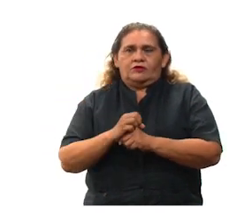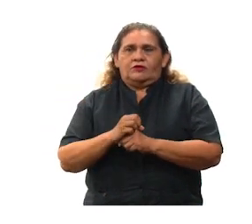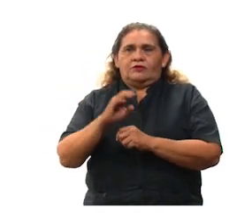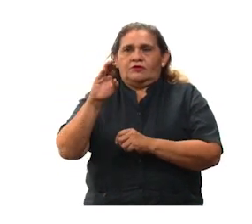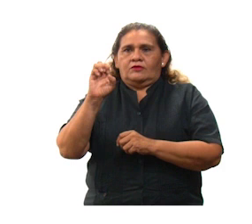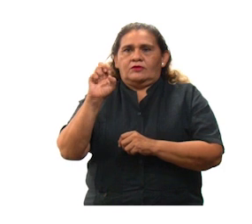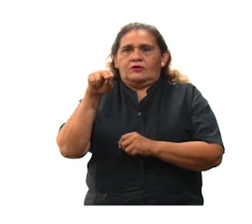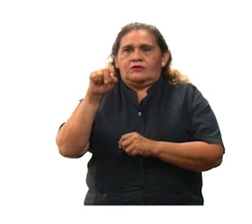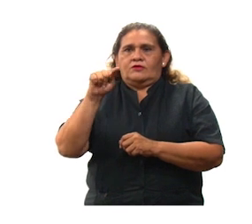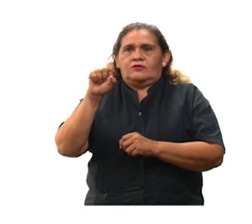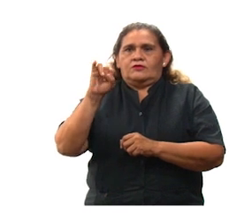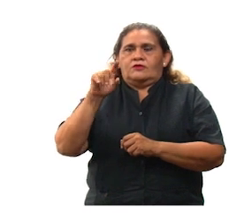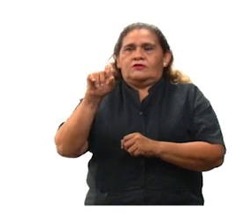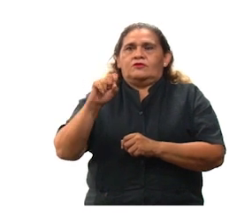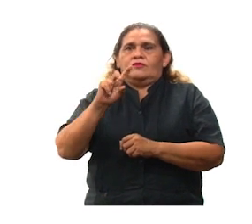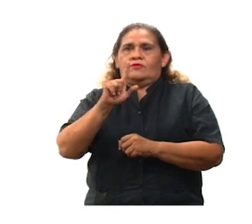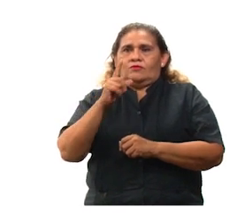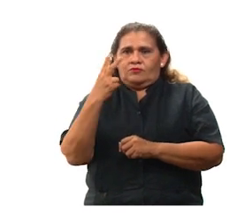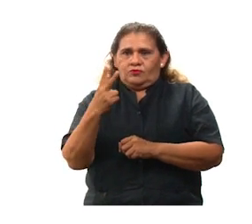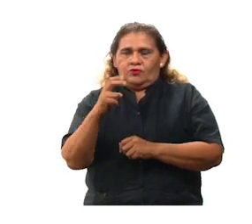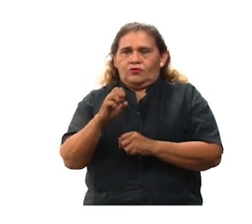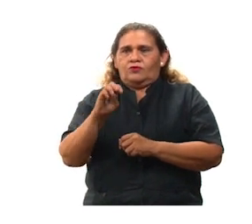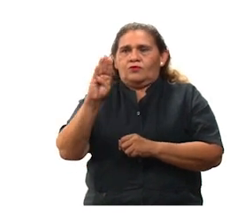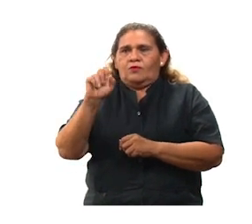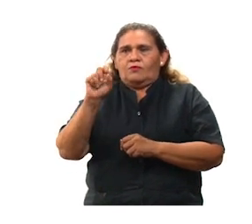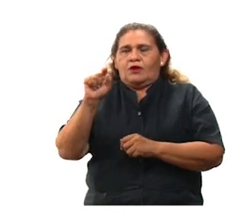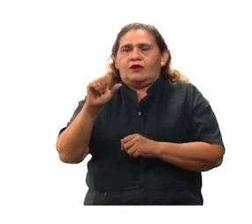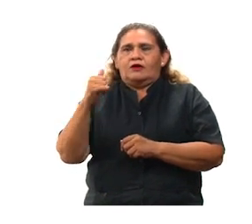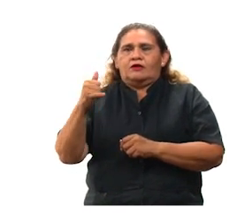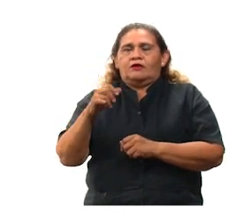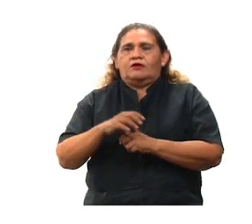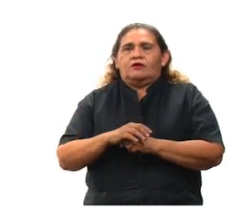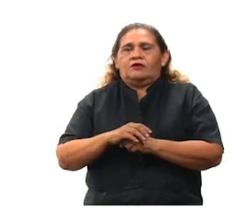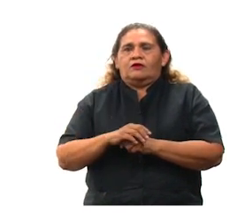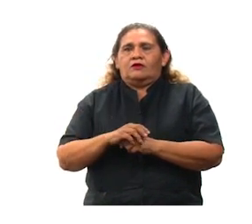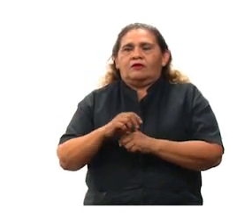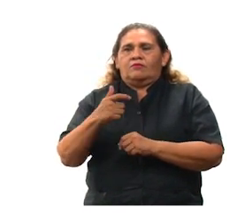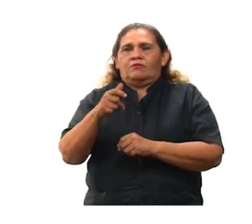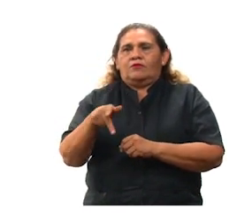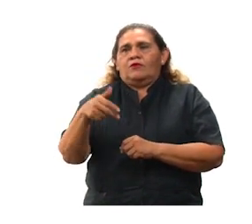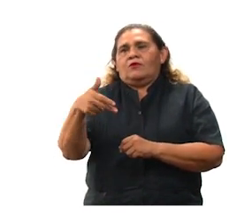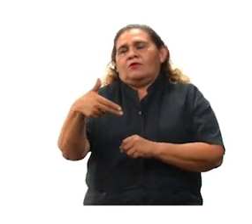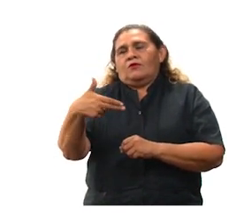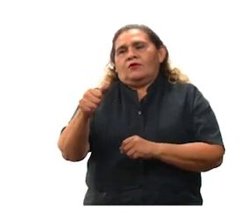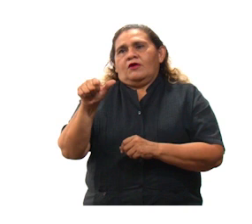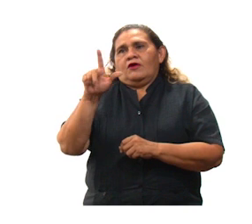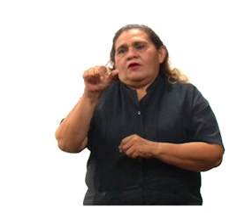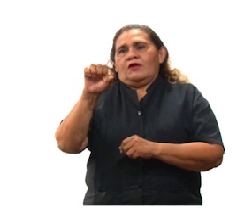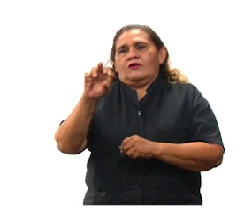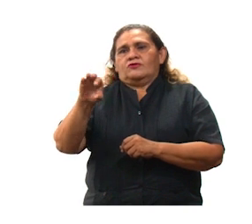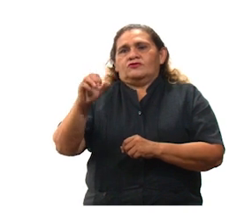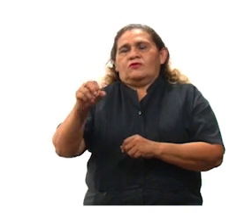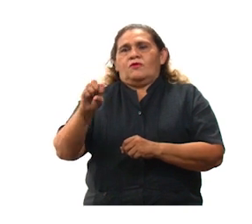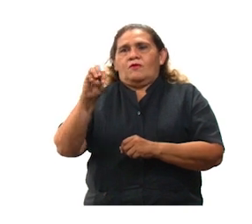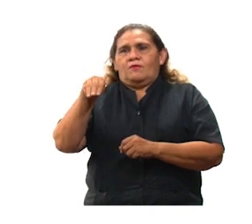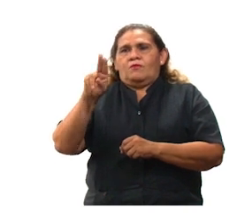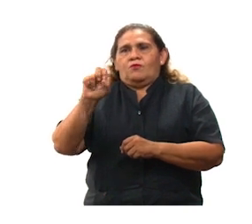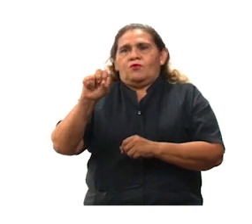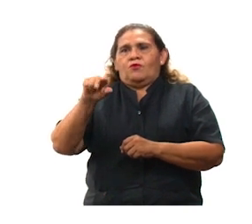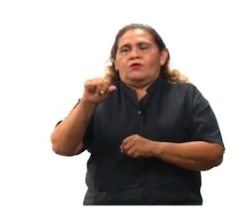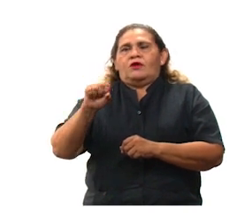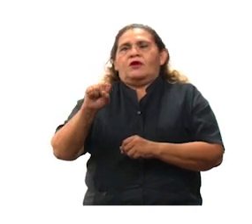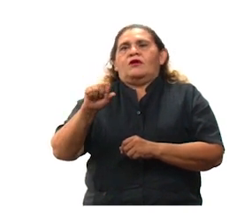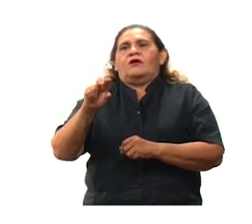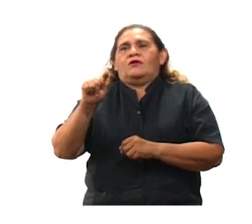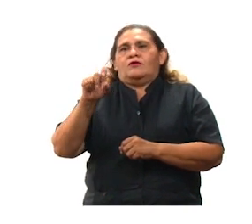y Timucuy, 2 en Baca, Xixulup Pueblo, Jalachó, Junucma, Muna, Oixcuscap,